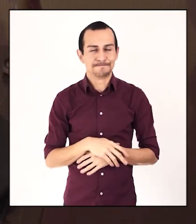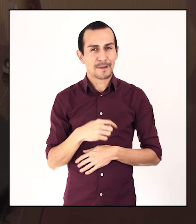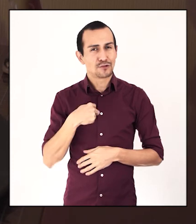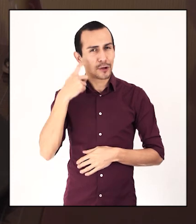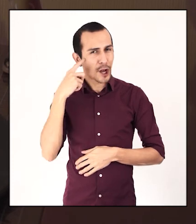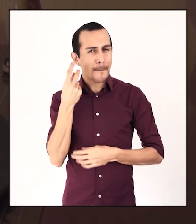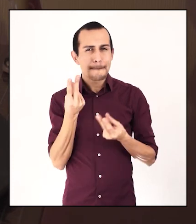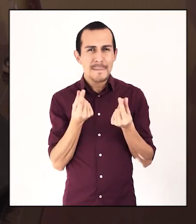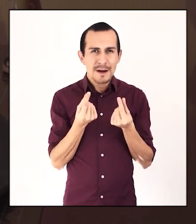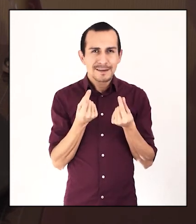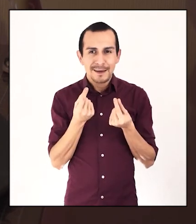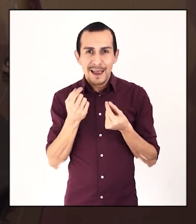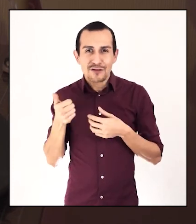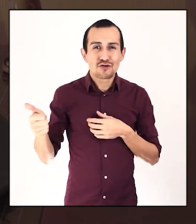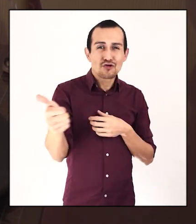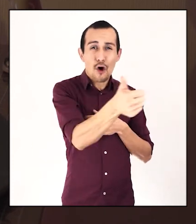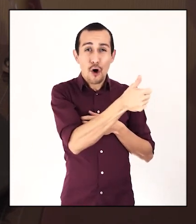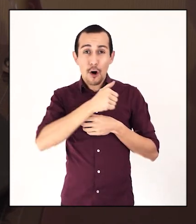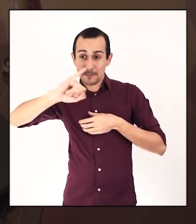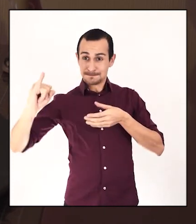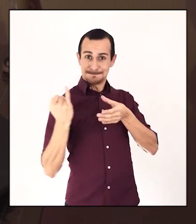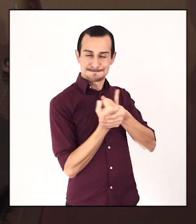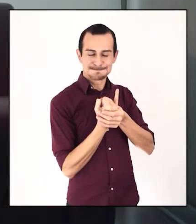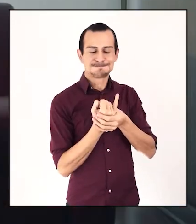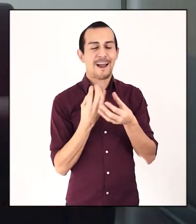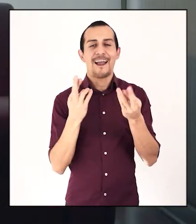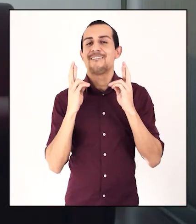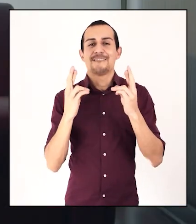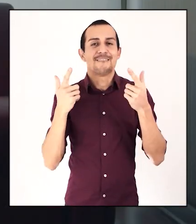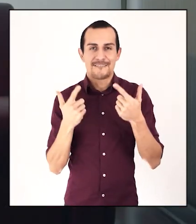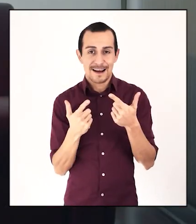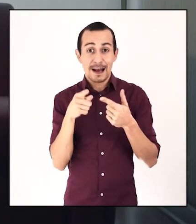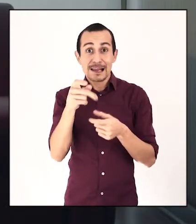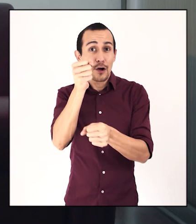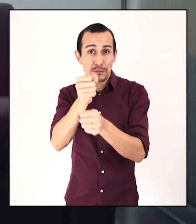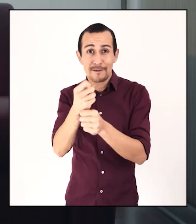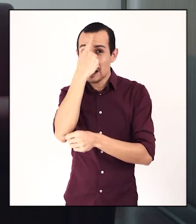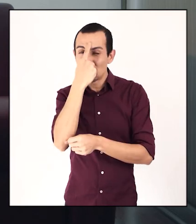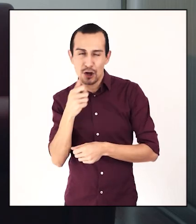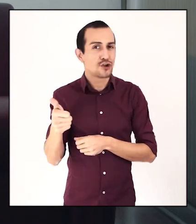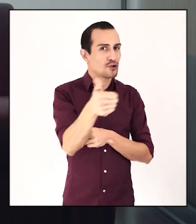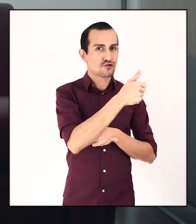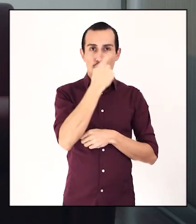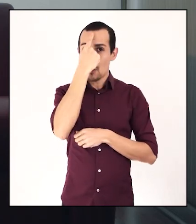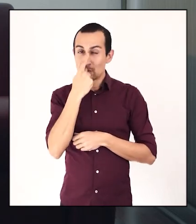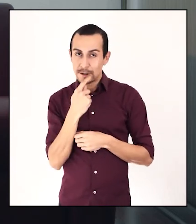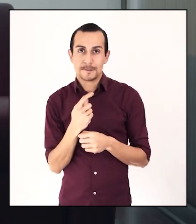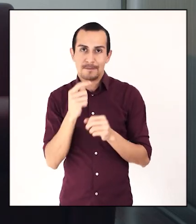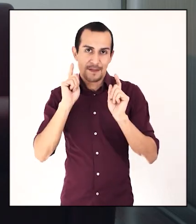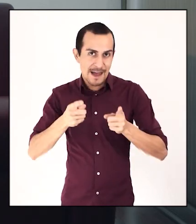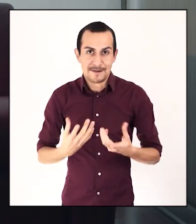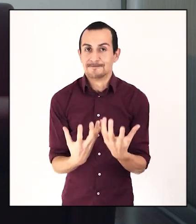Me parece que incluir a todo el mundo es fantástico. Esa es una tarea que el museo, y todos los museos,